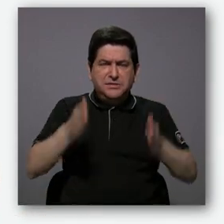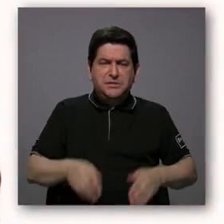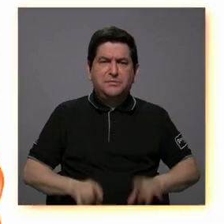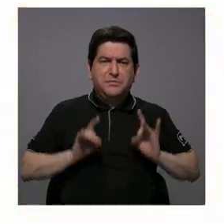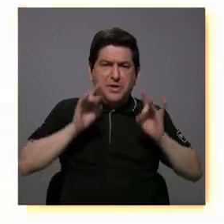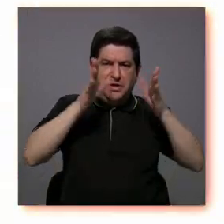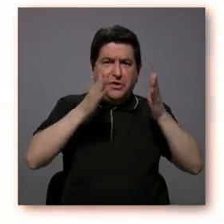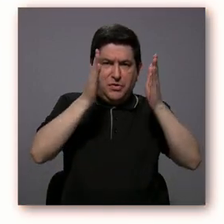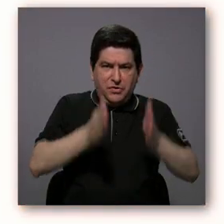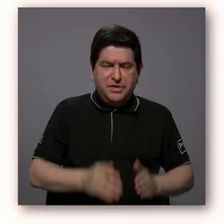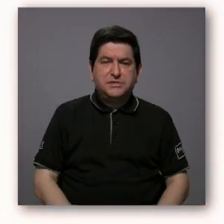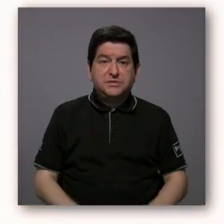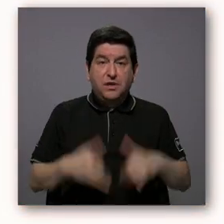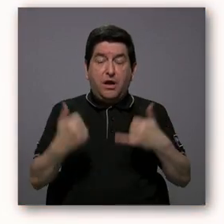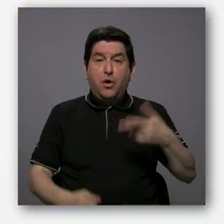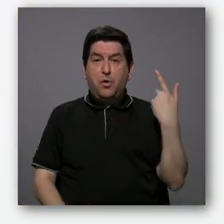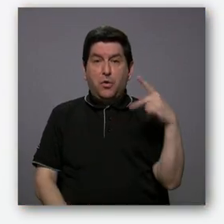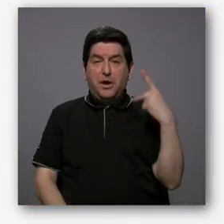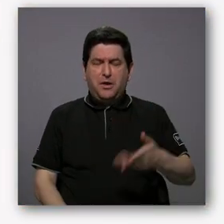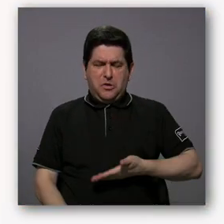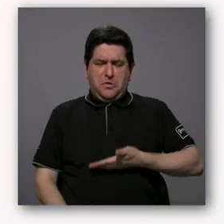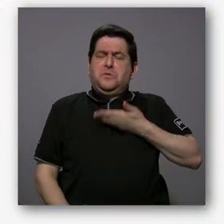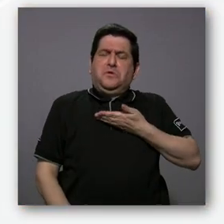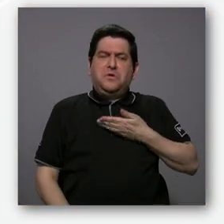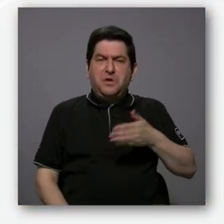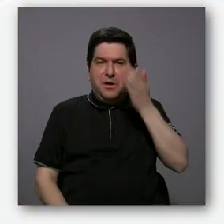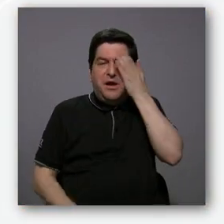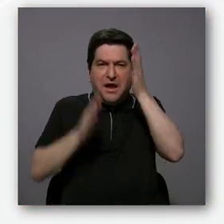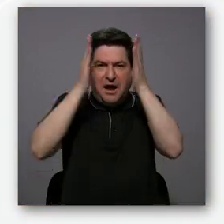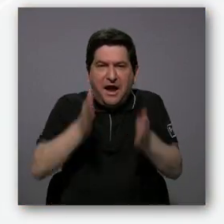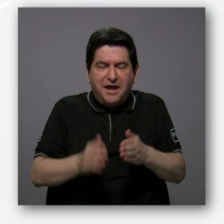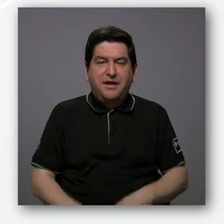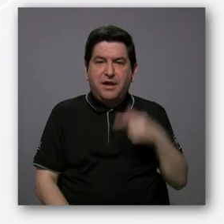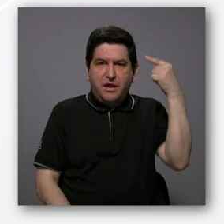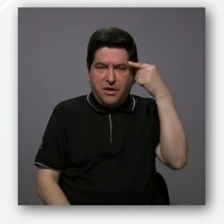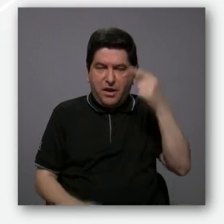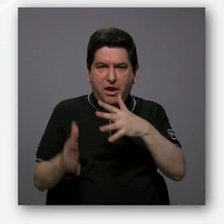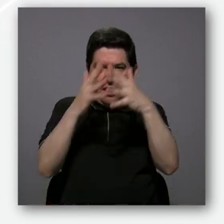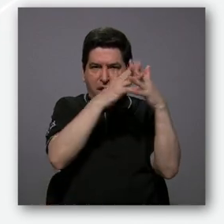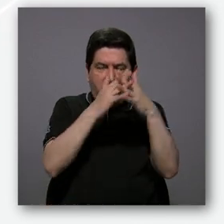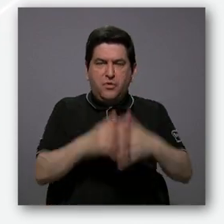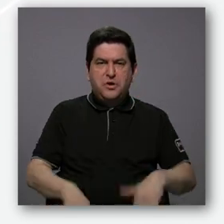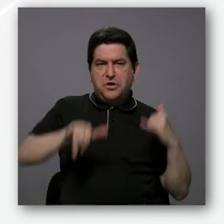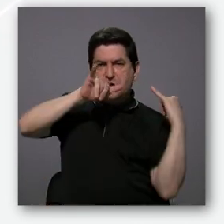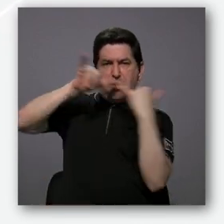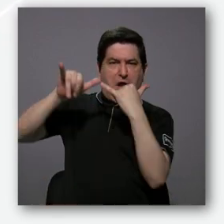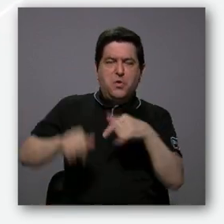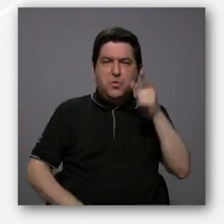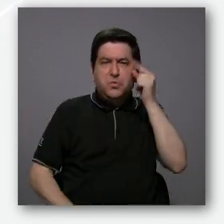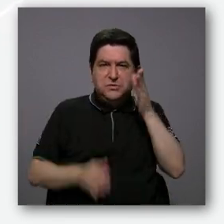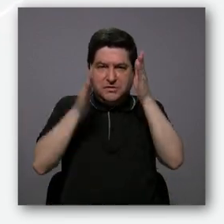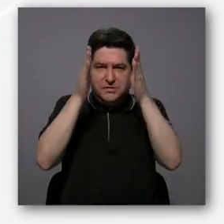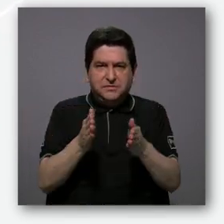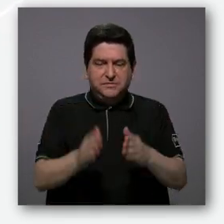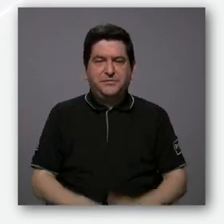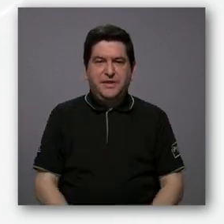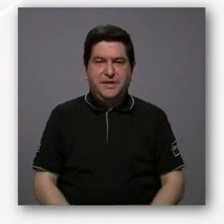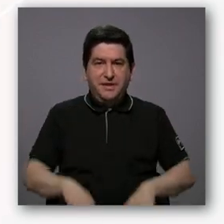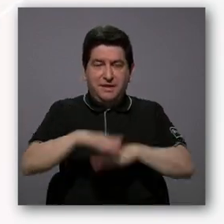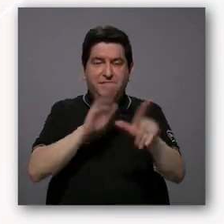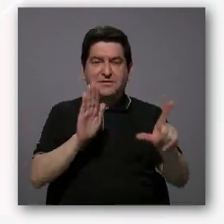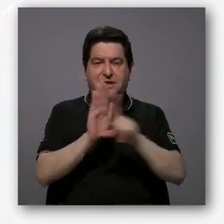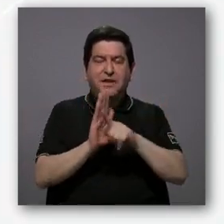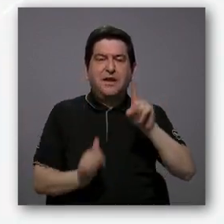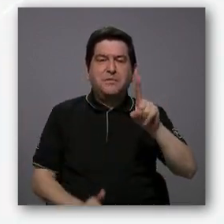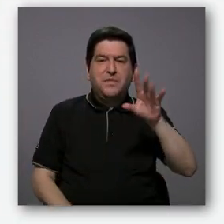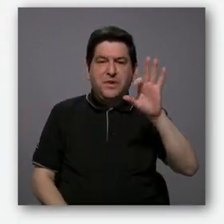australiano a un peligroso megalómano hacker, a quien el gobierno estadounidense acusa de espionaje, basado